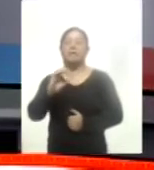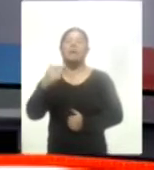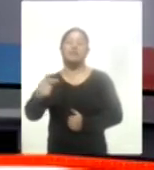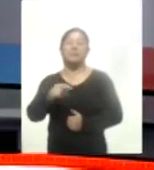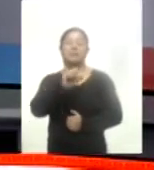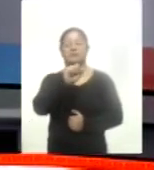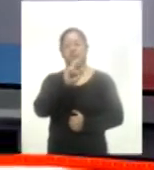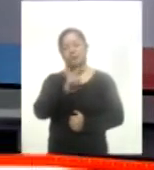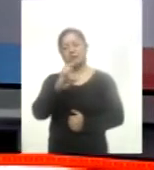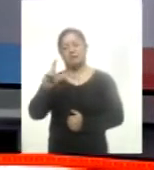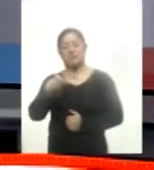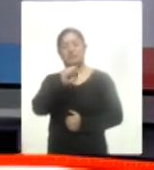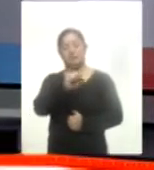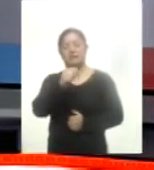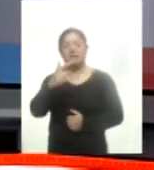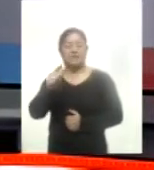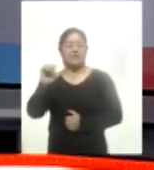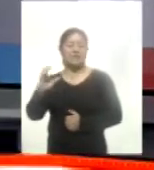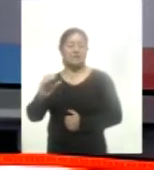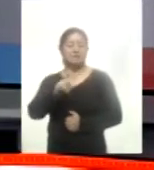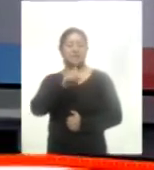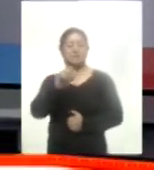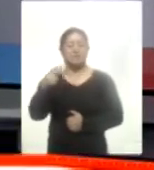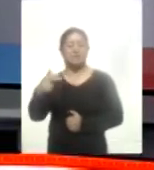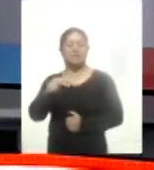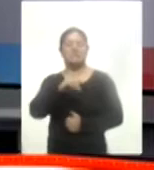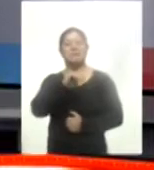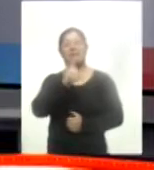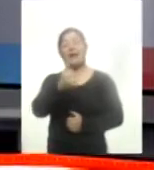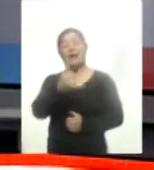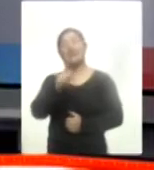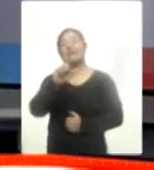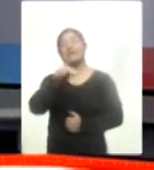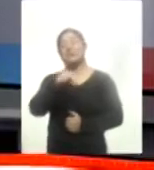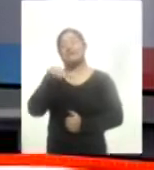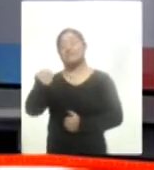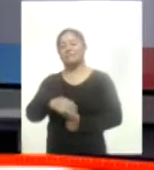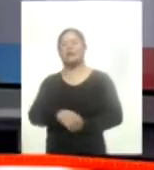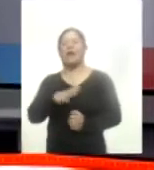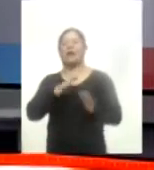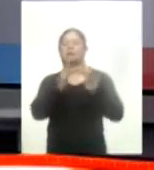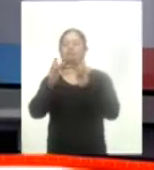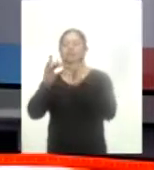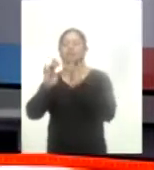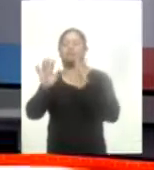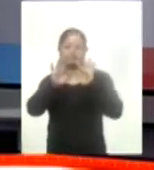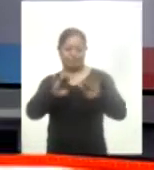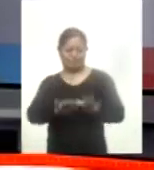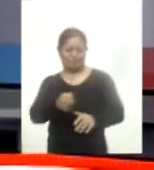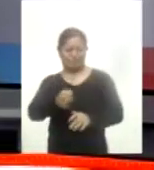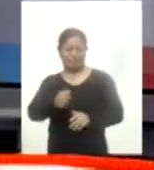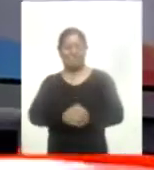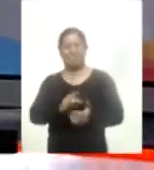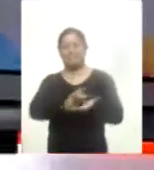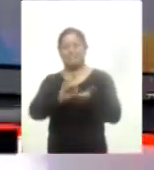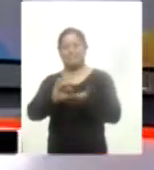Sojar Lira Castro, Visito Hernández, Nay López Sánchez y Nancy Mendoza que se pusieron en contacto con nosotros. No se vaya, tenemos más información